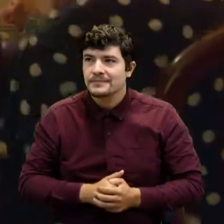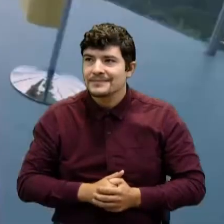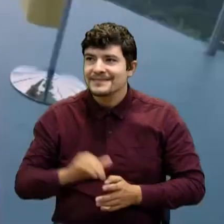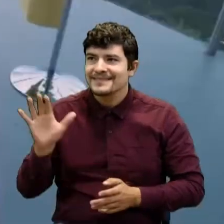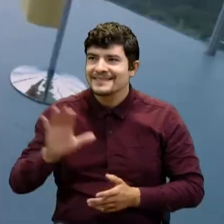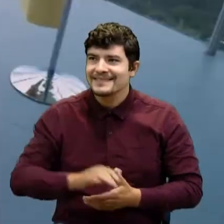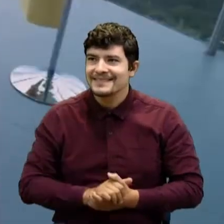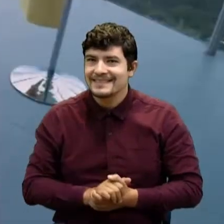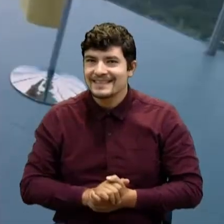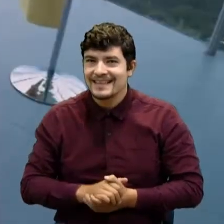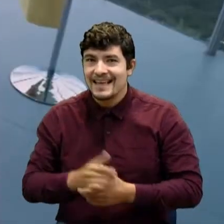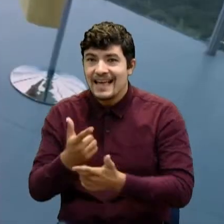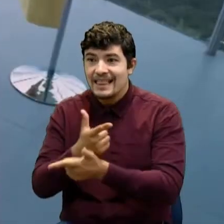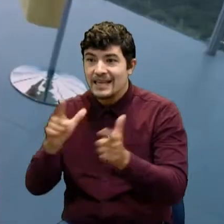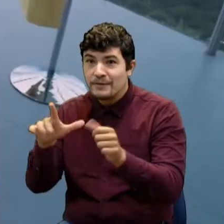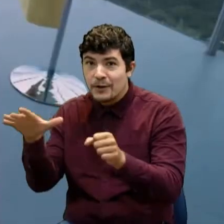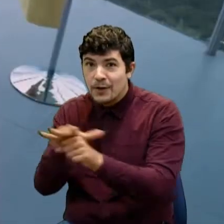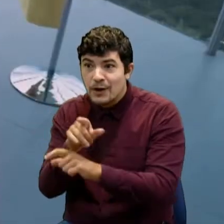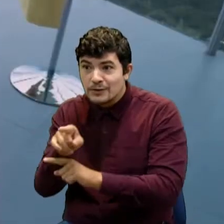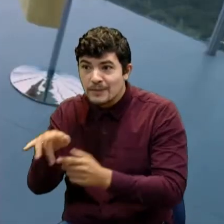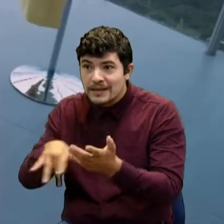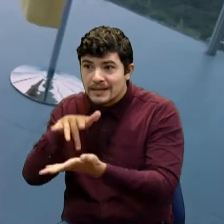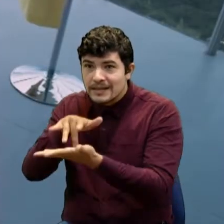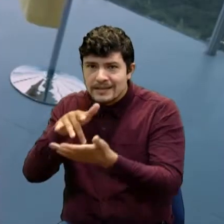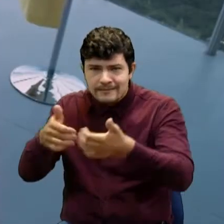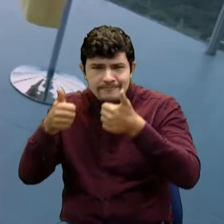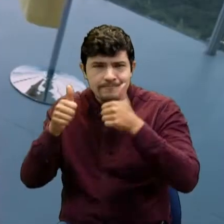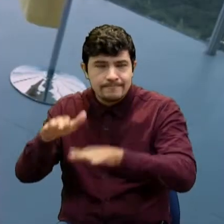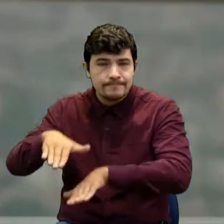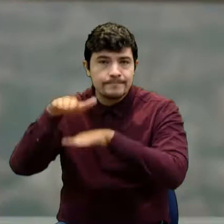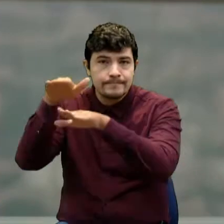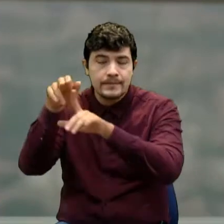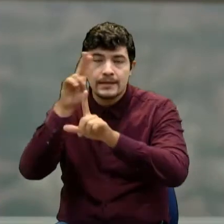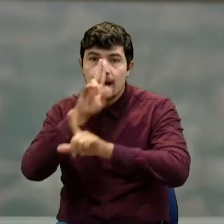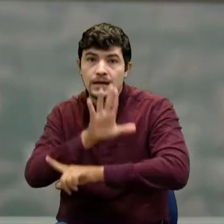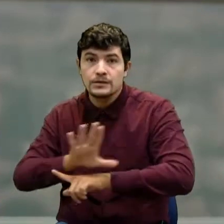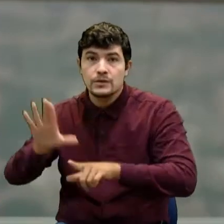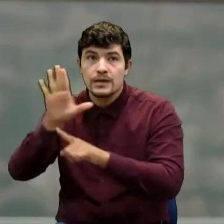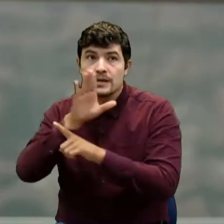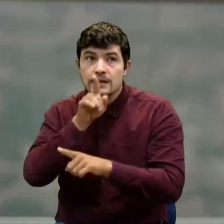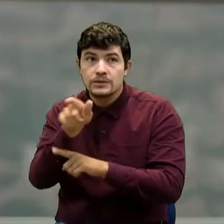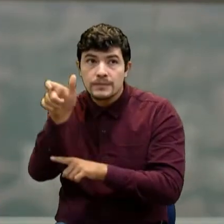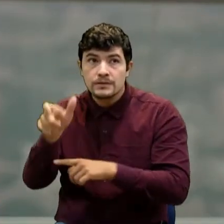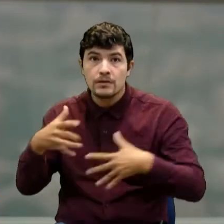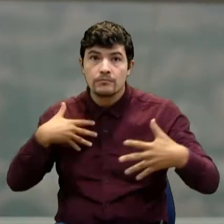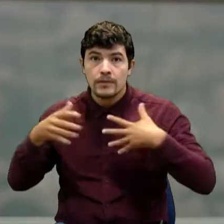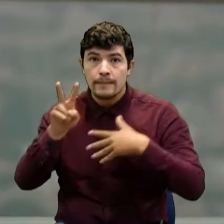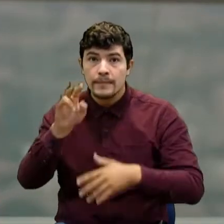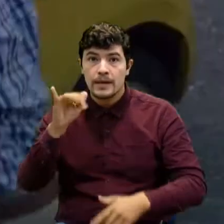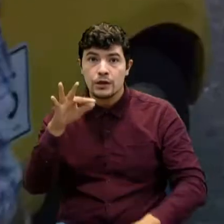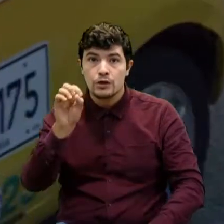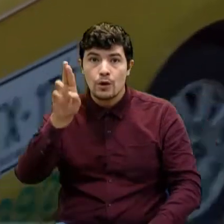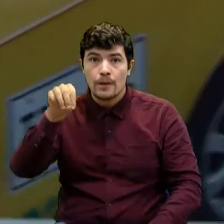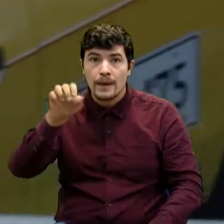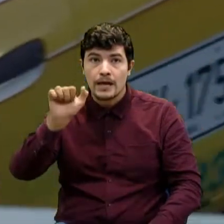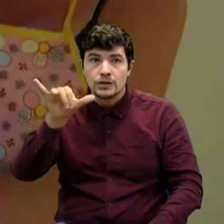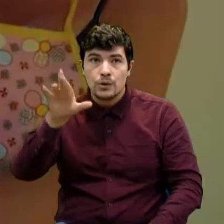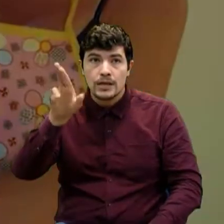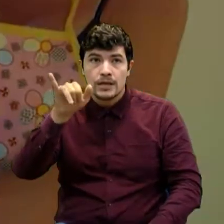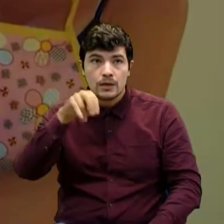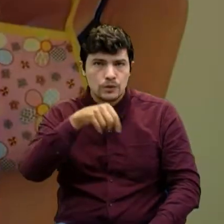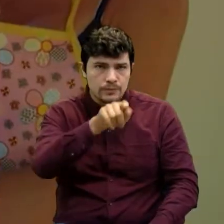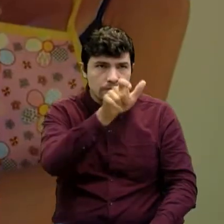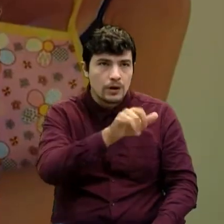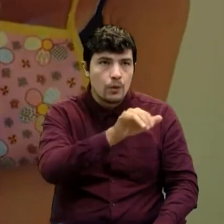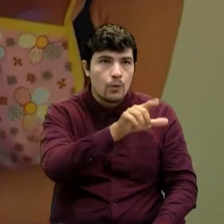Libre y Ocupado contará con la participación de un gran elenco de talla nacional como el reconocido actor Víctor Mayarino Julio Pachón